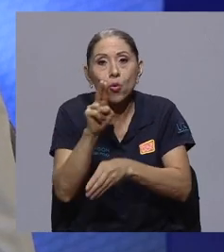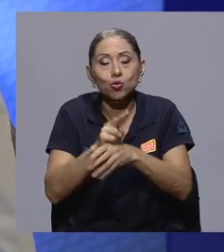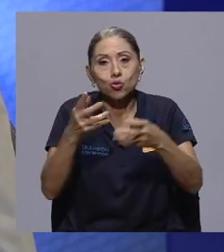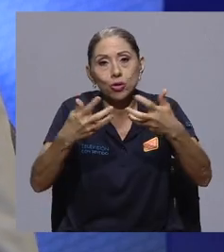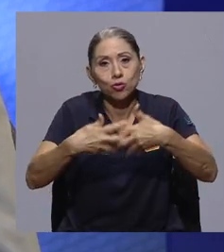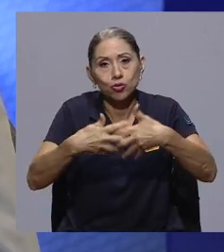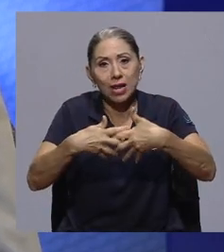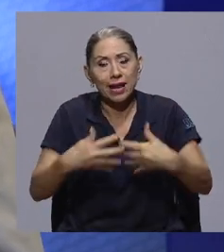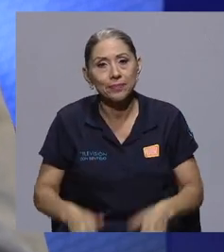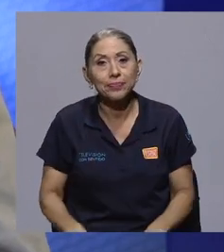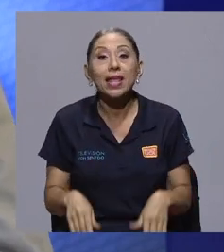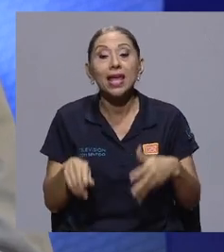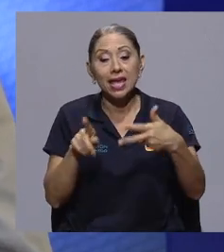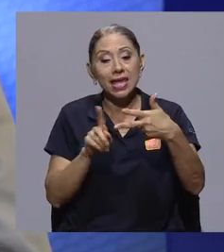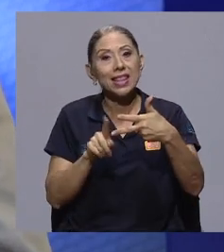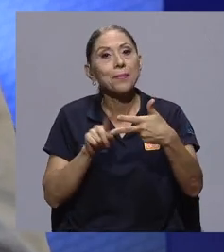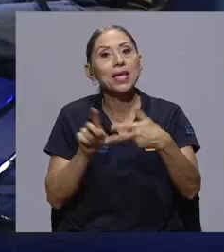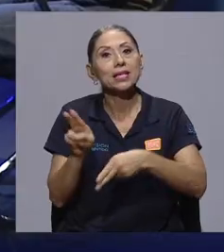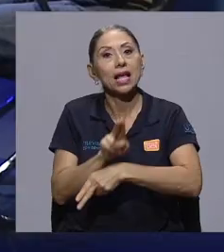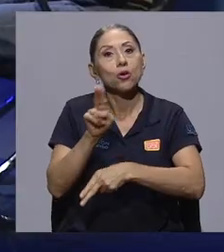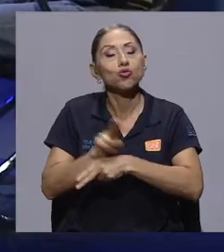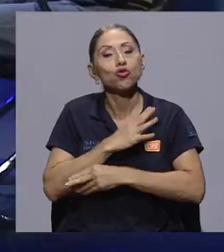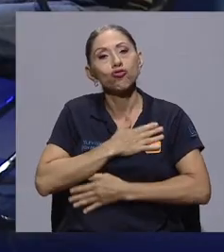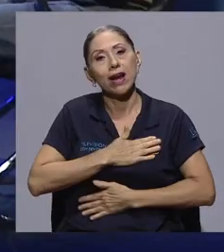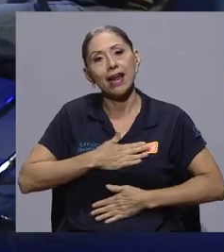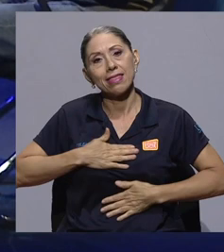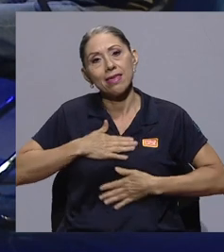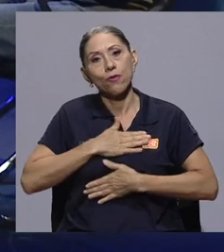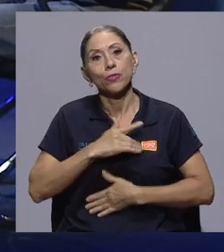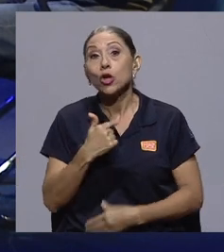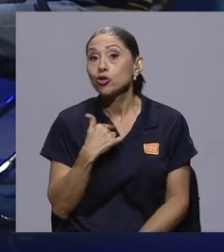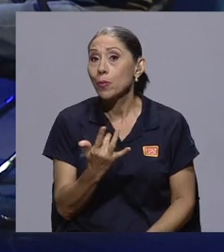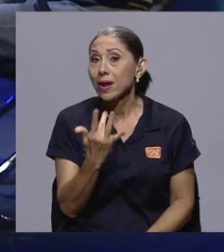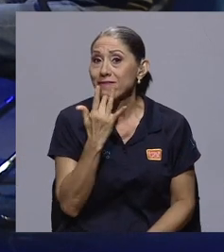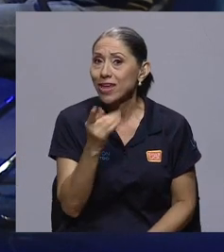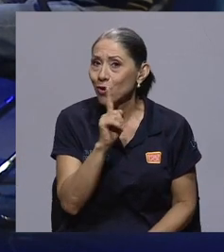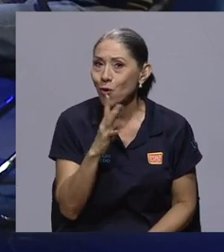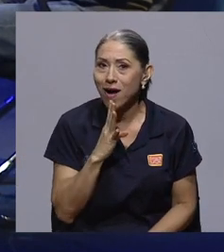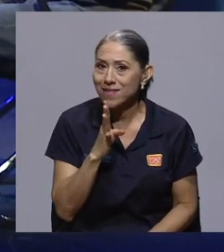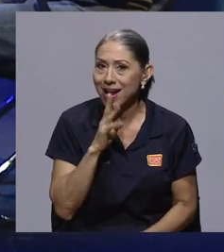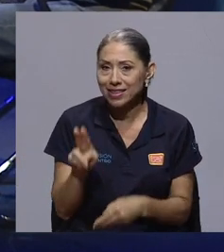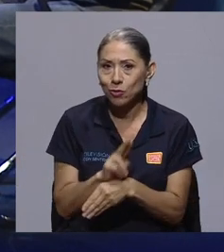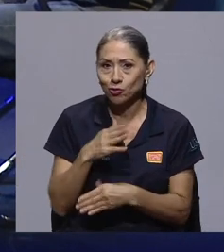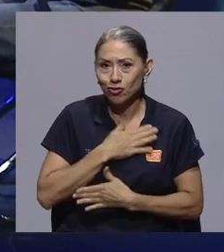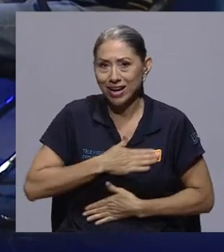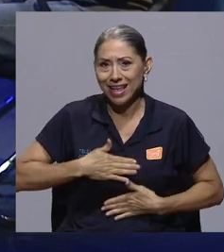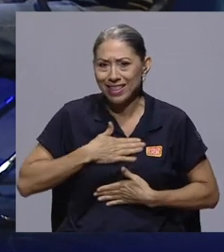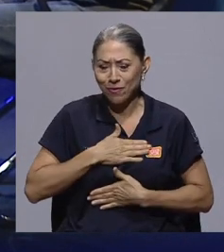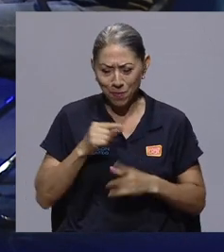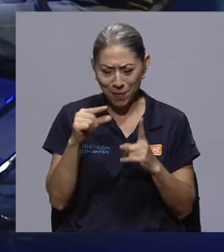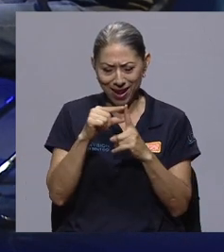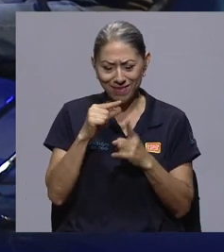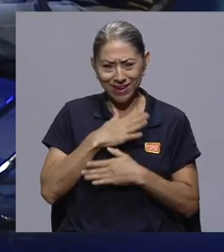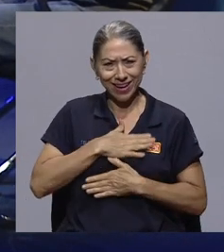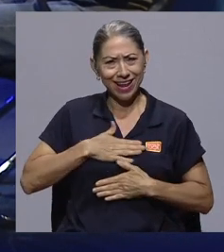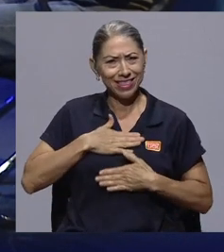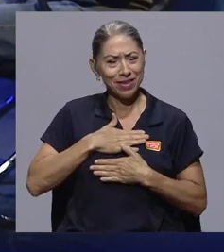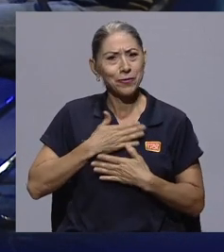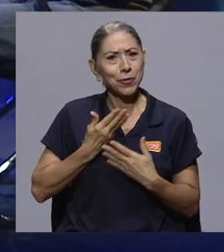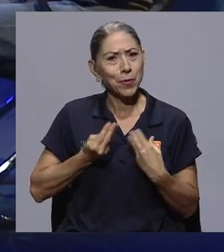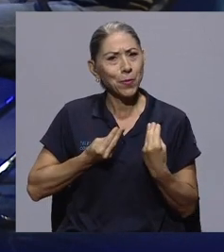Y está lo que llaman el uso recreativo. Yo prefiero no hablar de uso recreativo porque también la palabra recreativo trae como